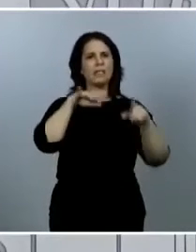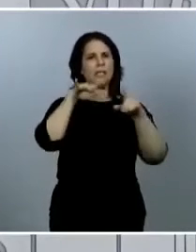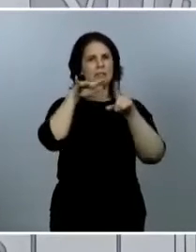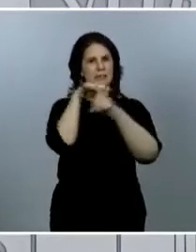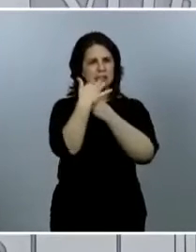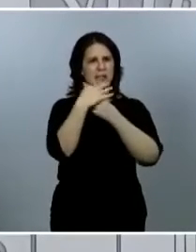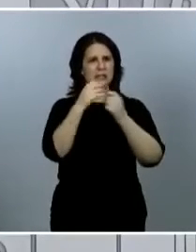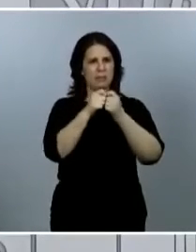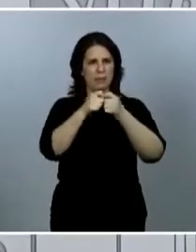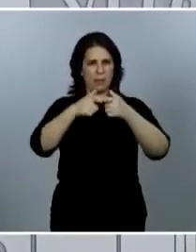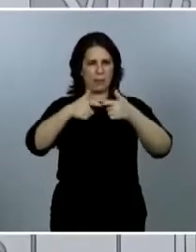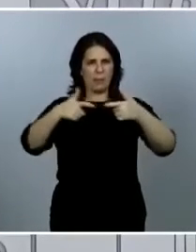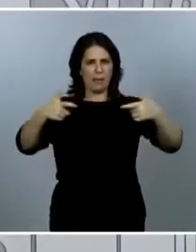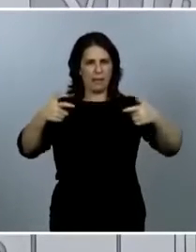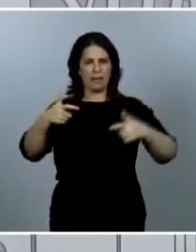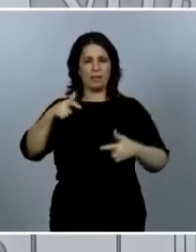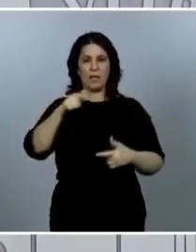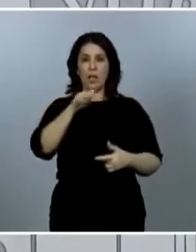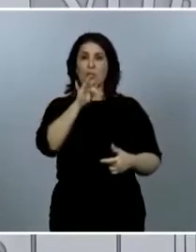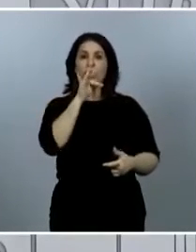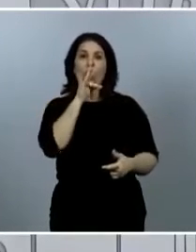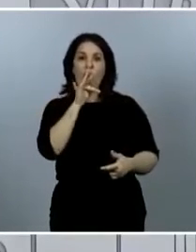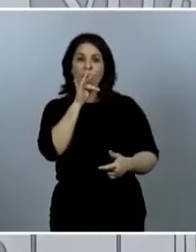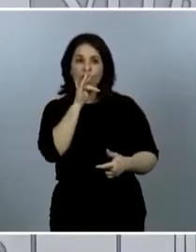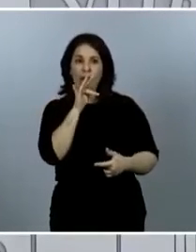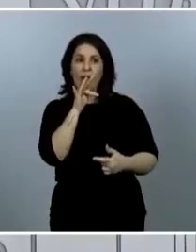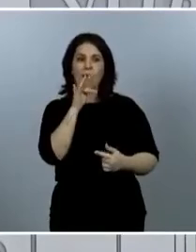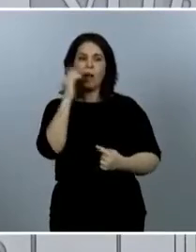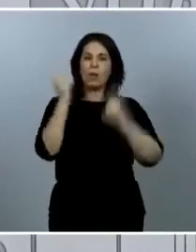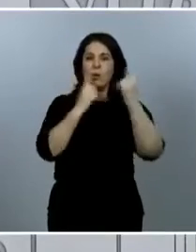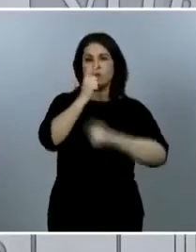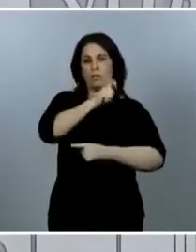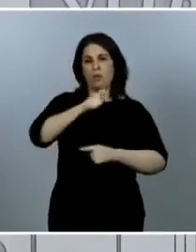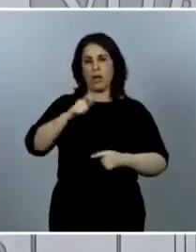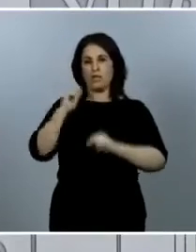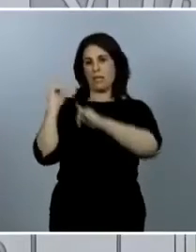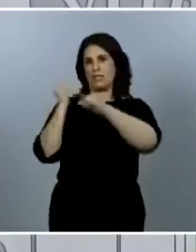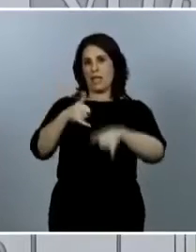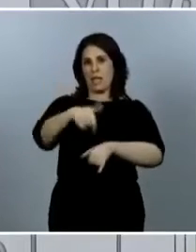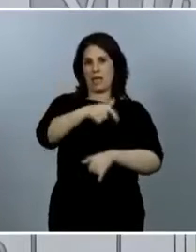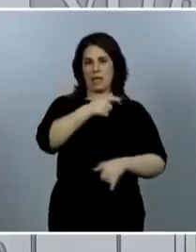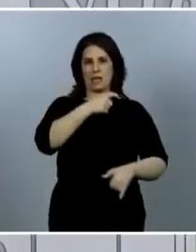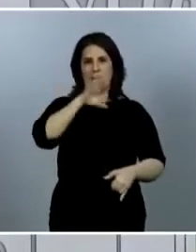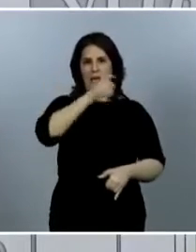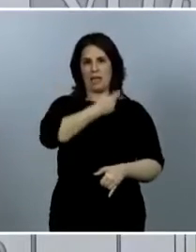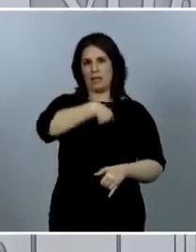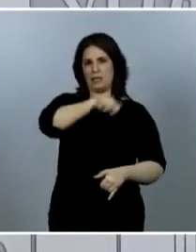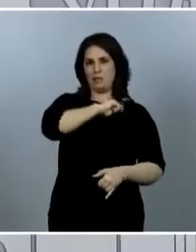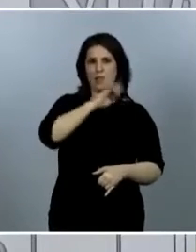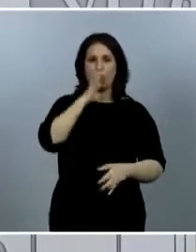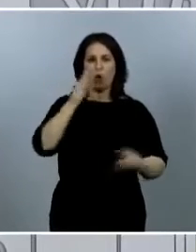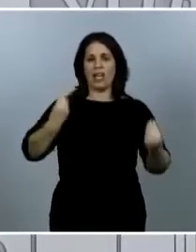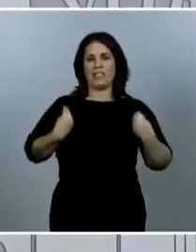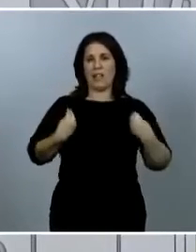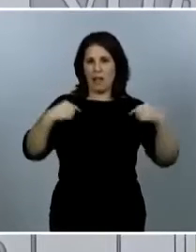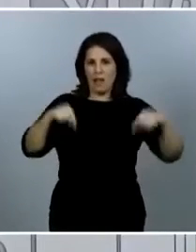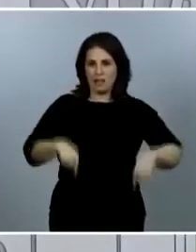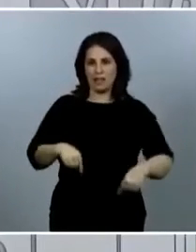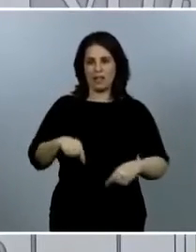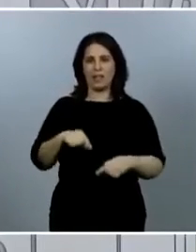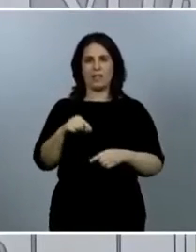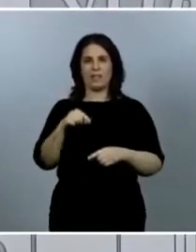cuales todavía está llegando gente a nuestro país, bien porque sean residentes en nuestro país, bien porque trabajen en nuestro país, bien porque